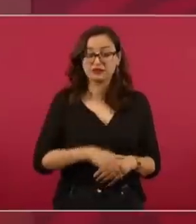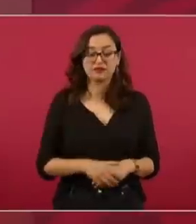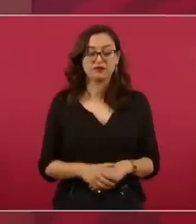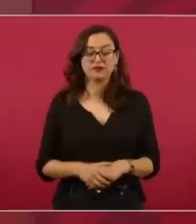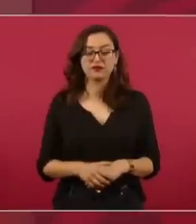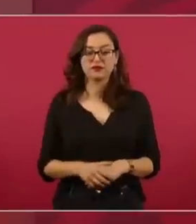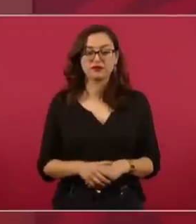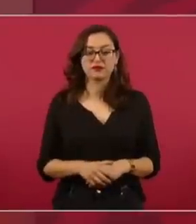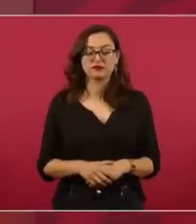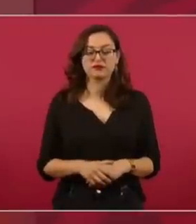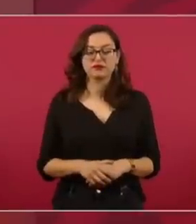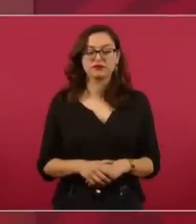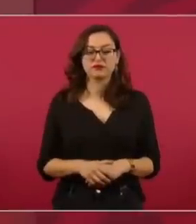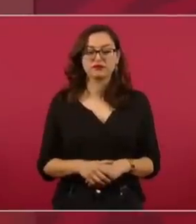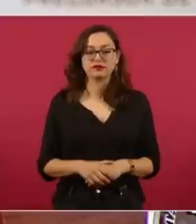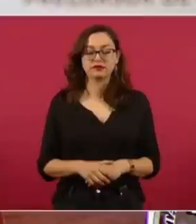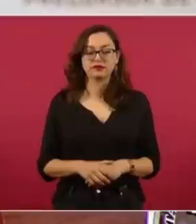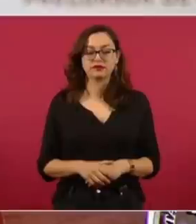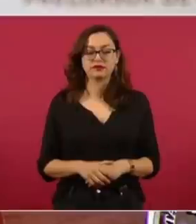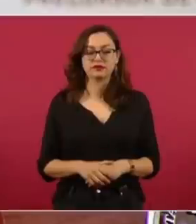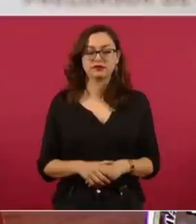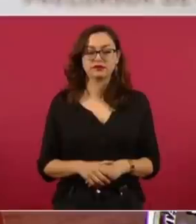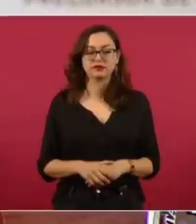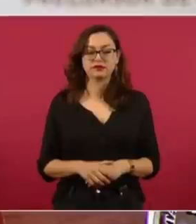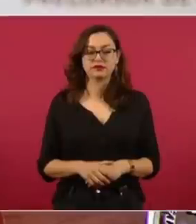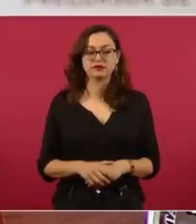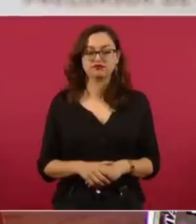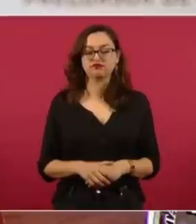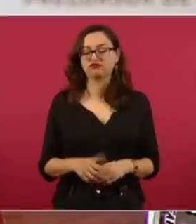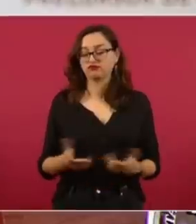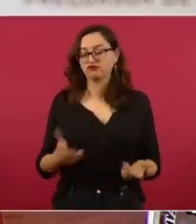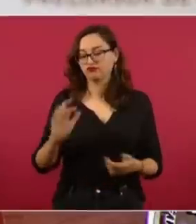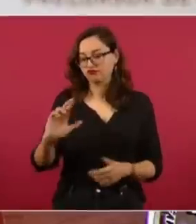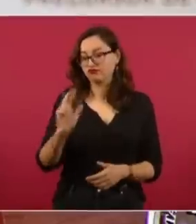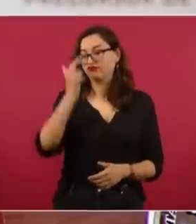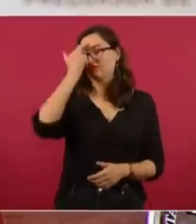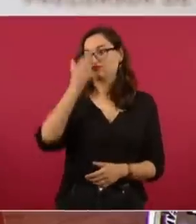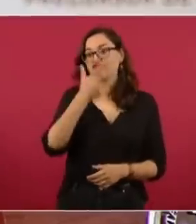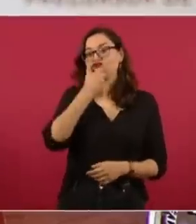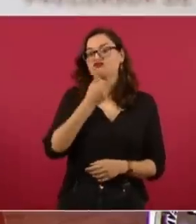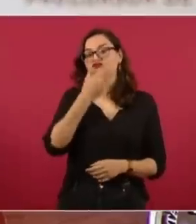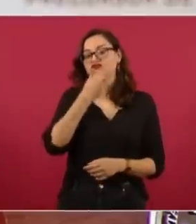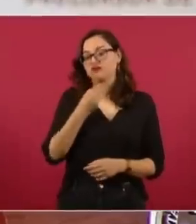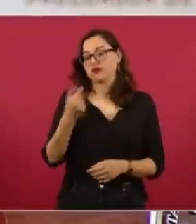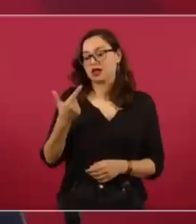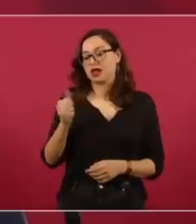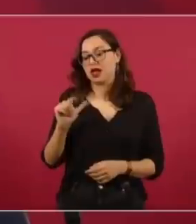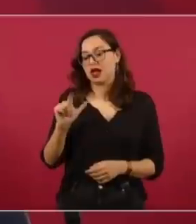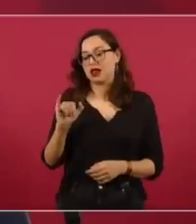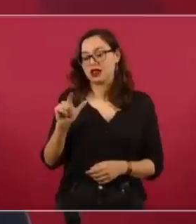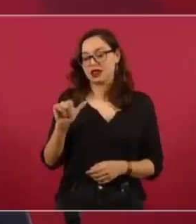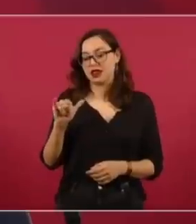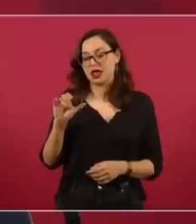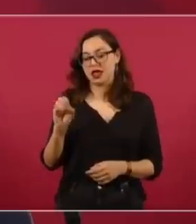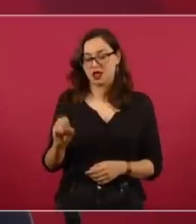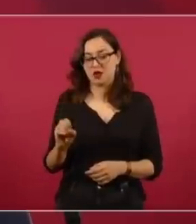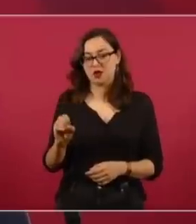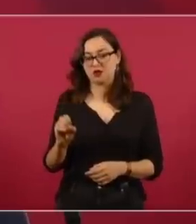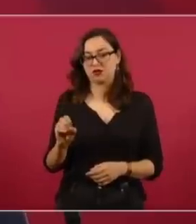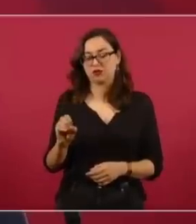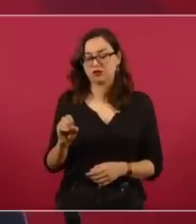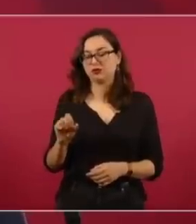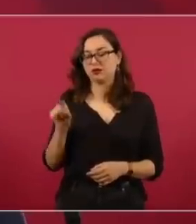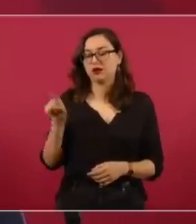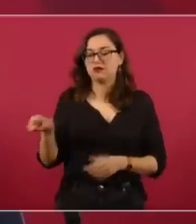Él era Galileo, me ayudaba, nos ayudaba, en Jonuta. éramos muy poquitos.